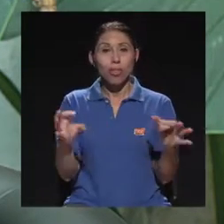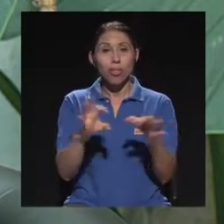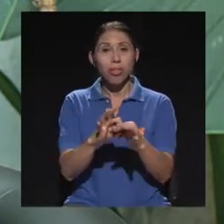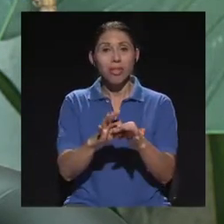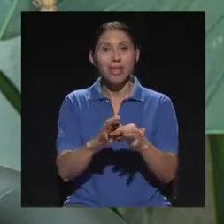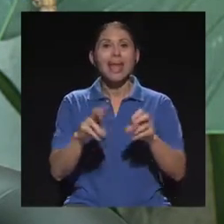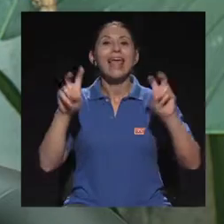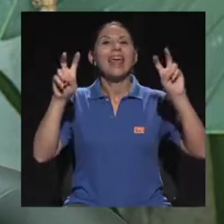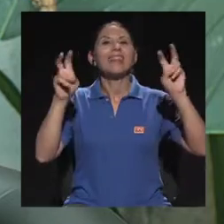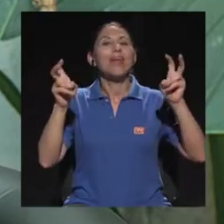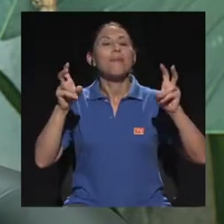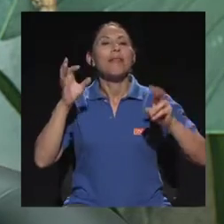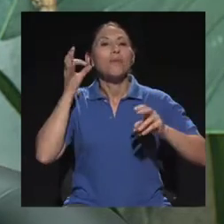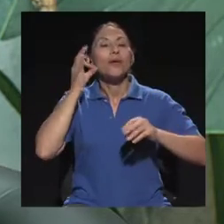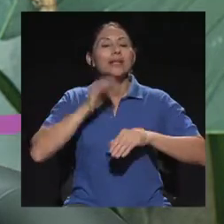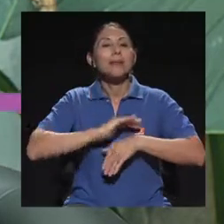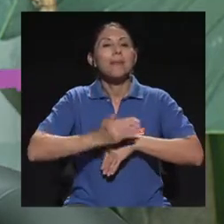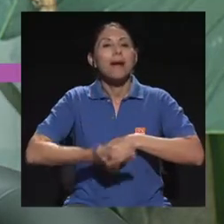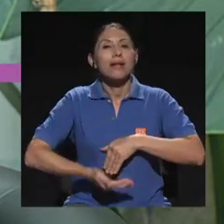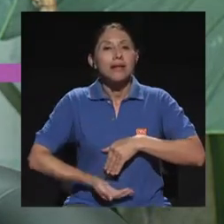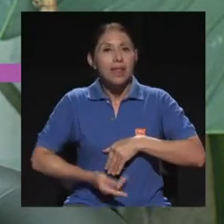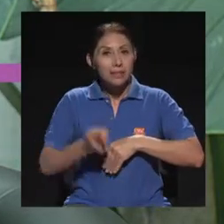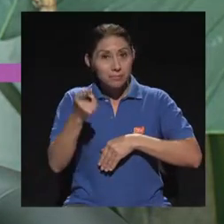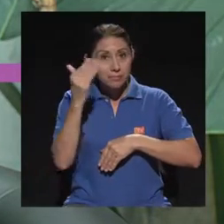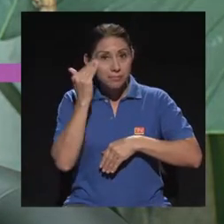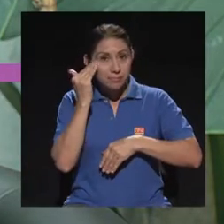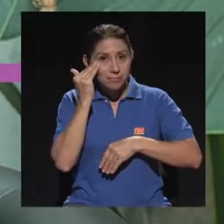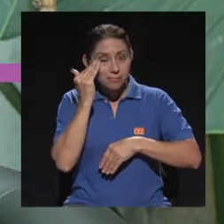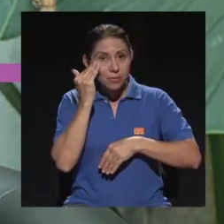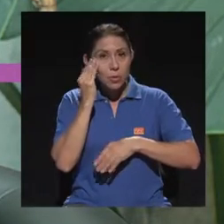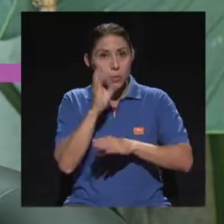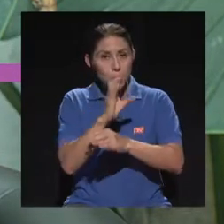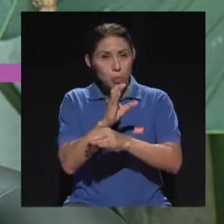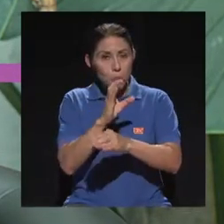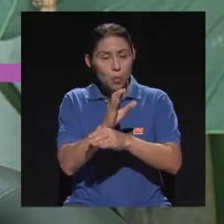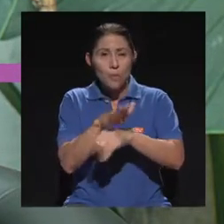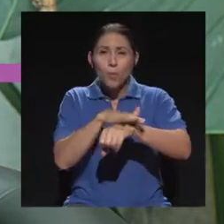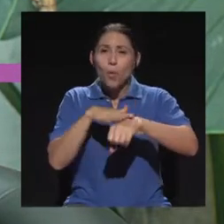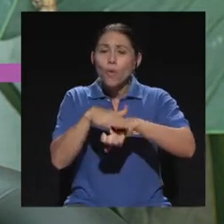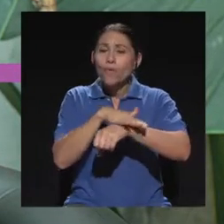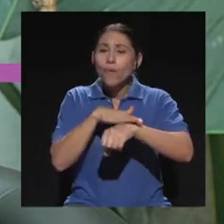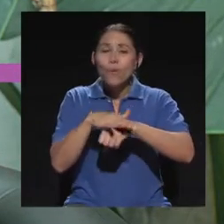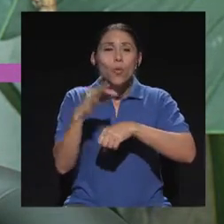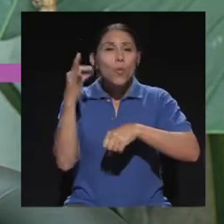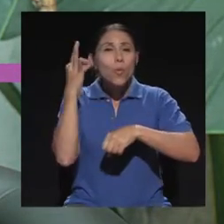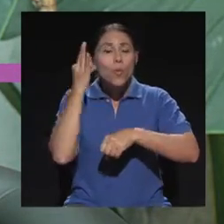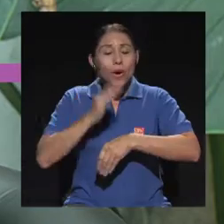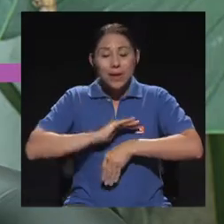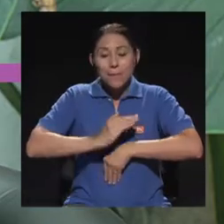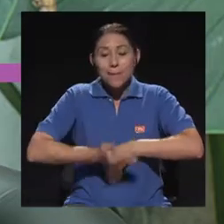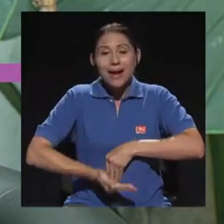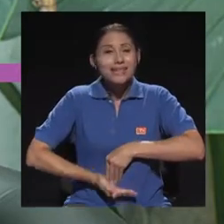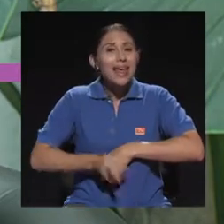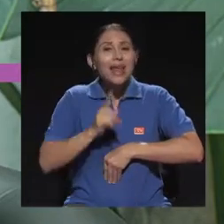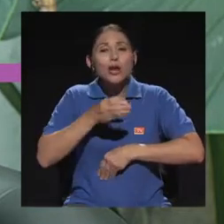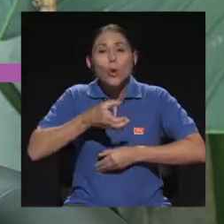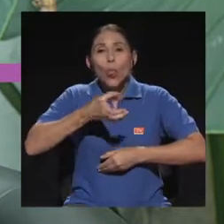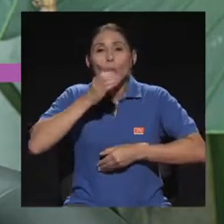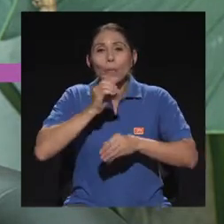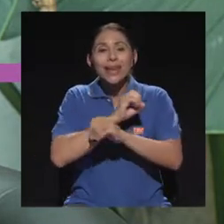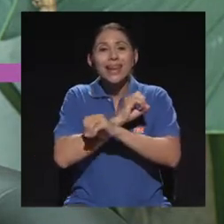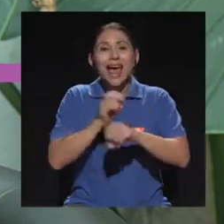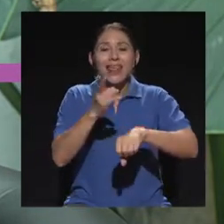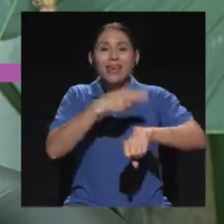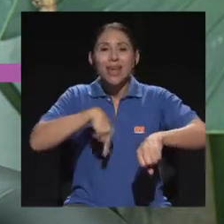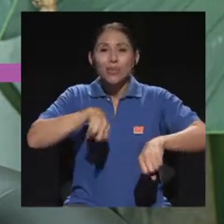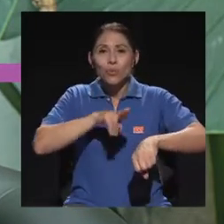y es el tema de las embarazadas. Por favor, que ninguna embarazada tome nada natural. Porque creen que